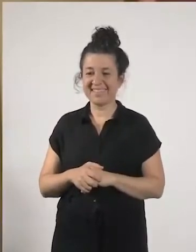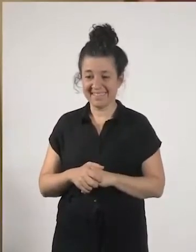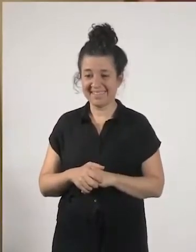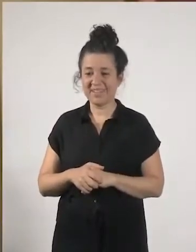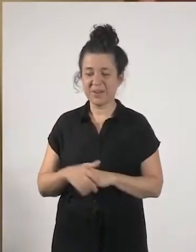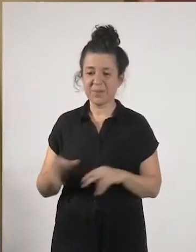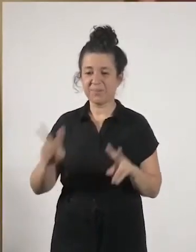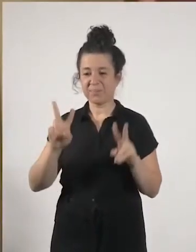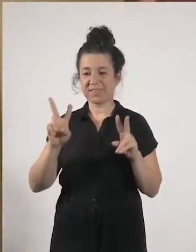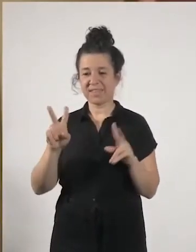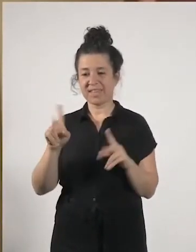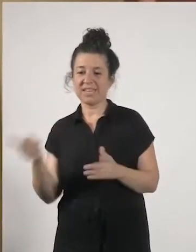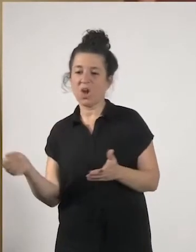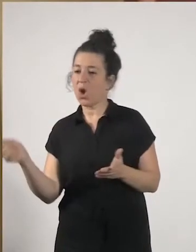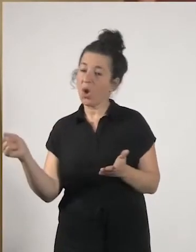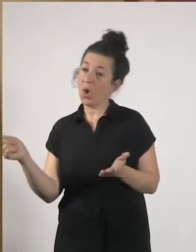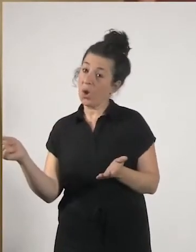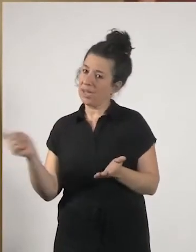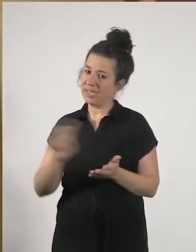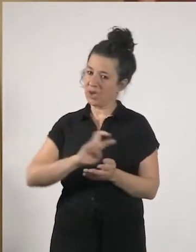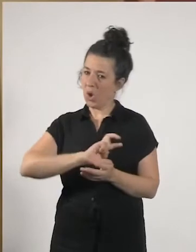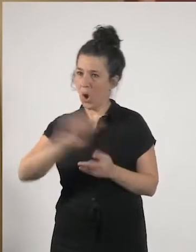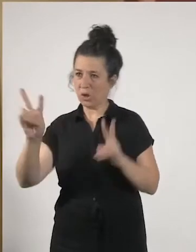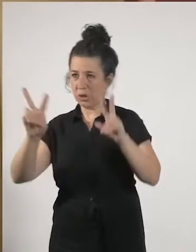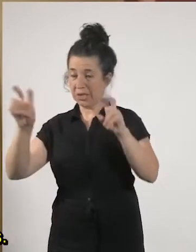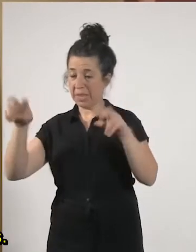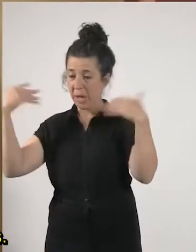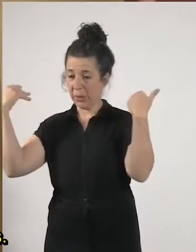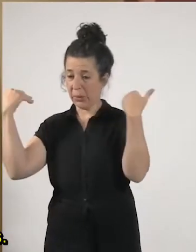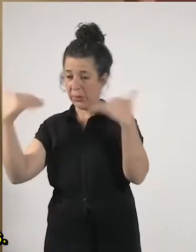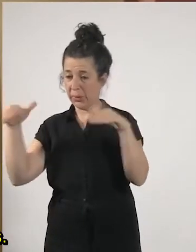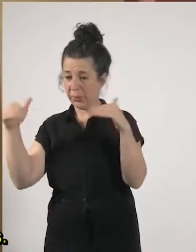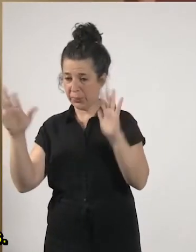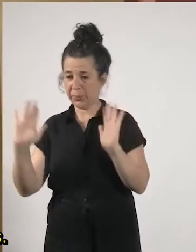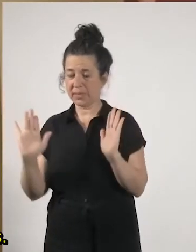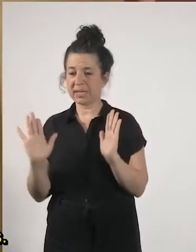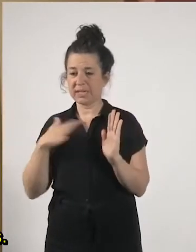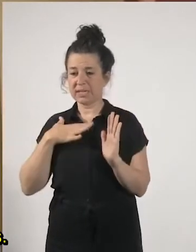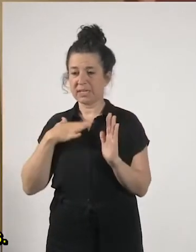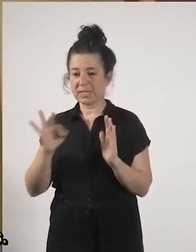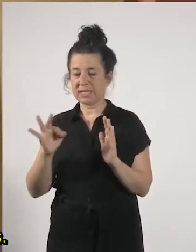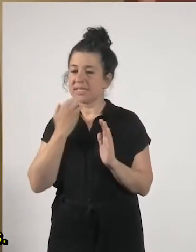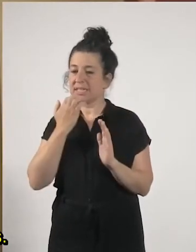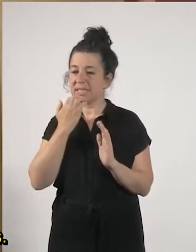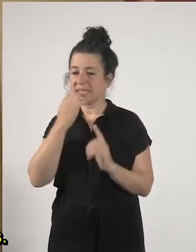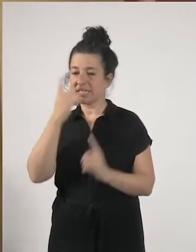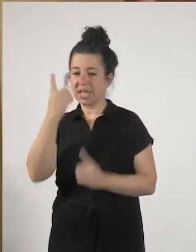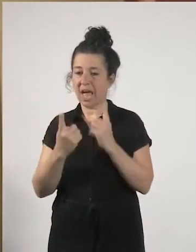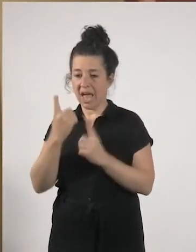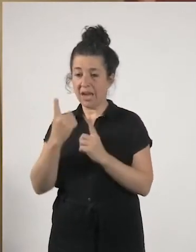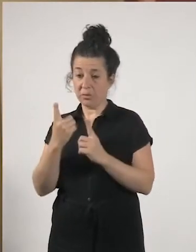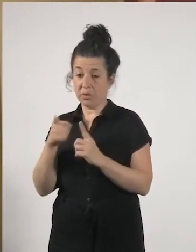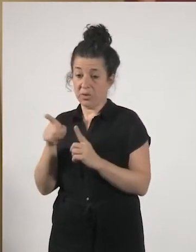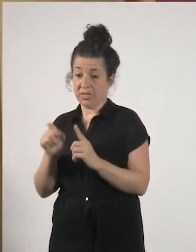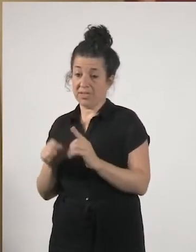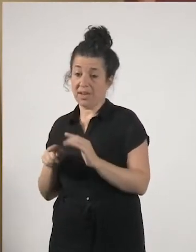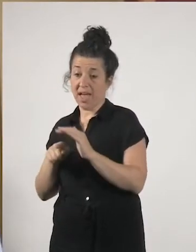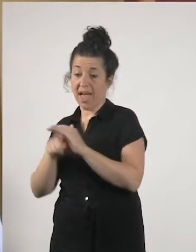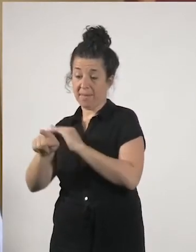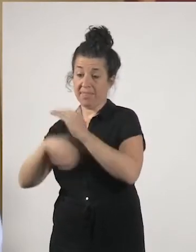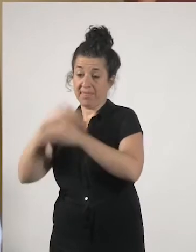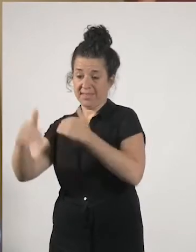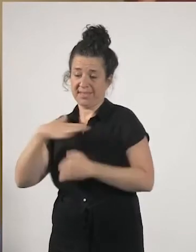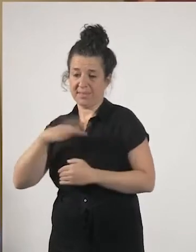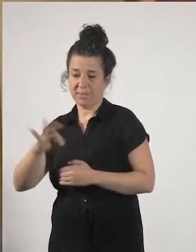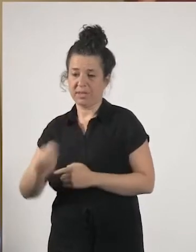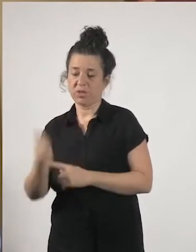nuevamente sería otro jardín en el que también es posible que entrando se consiguiesen algunos avances lo